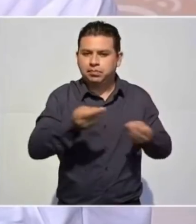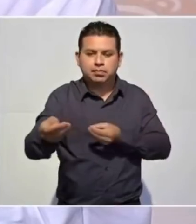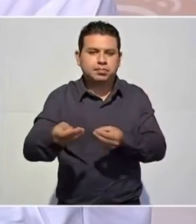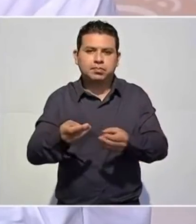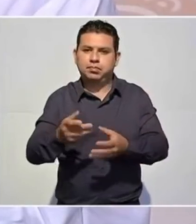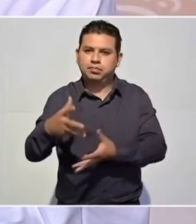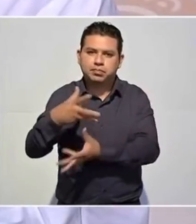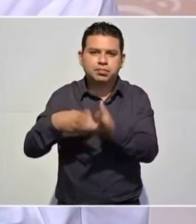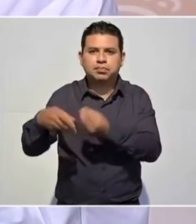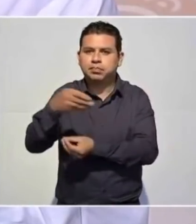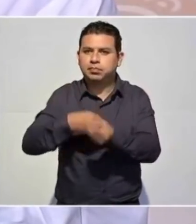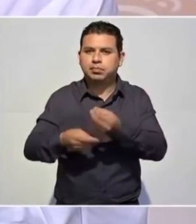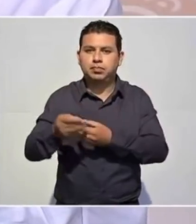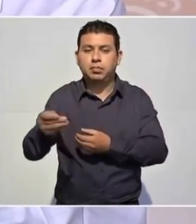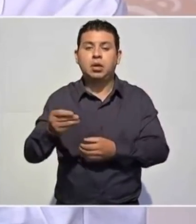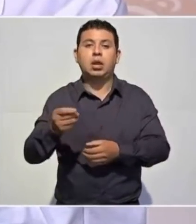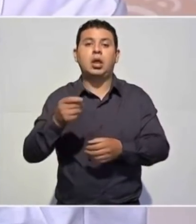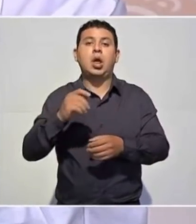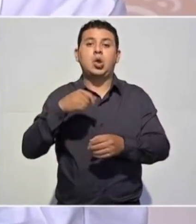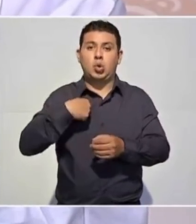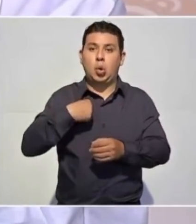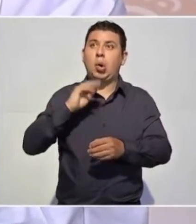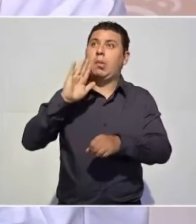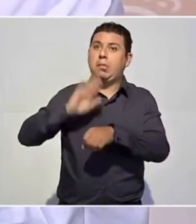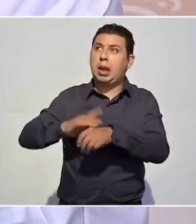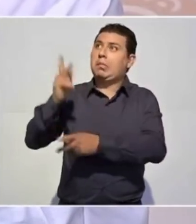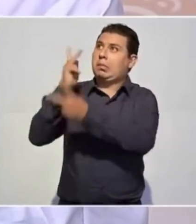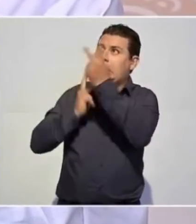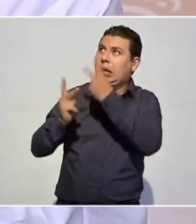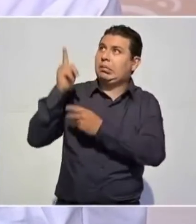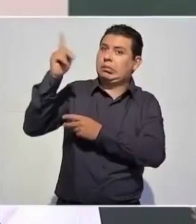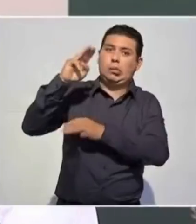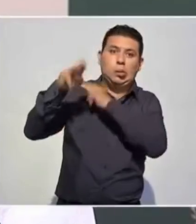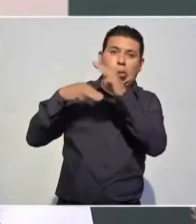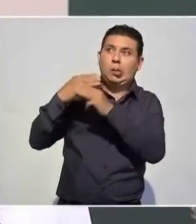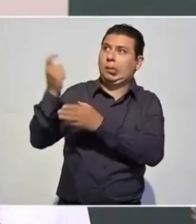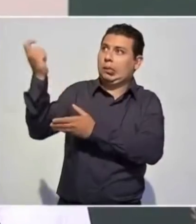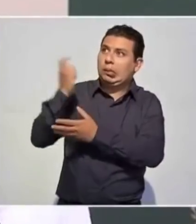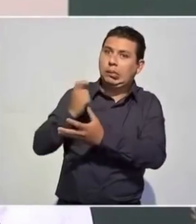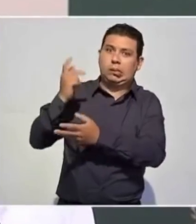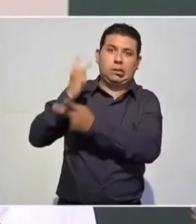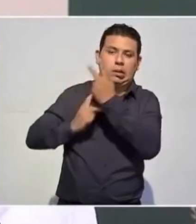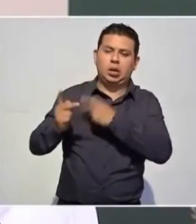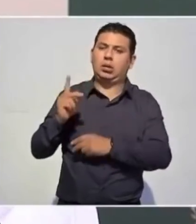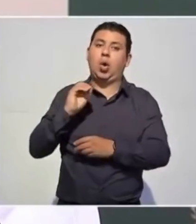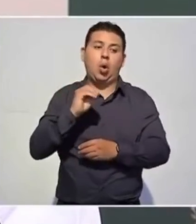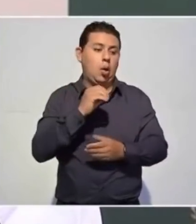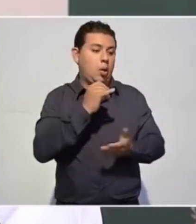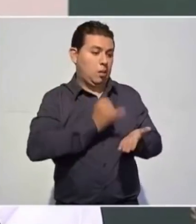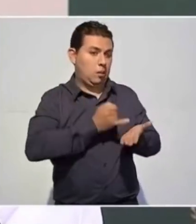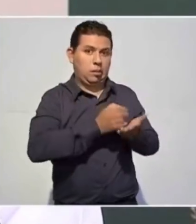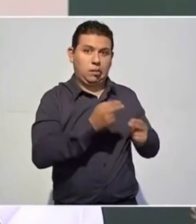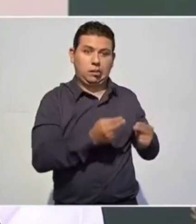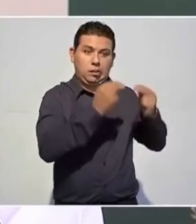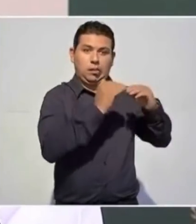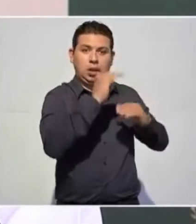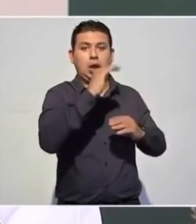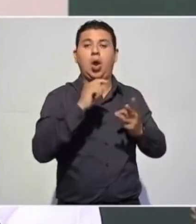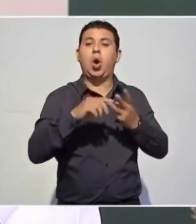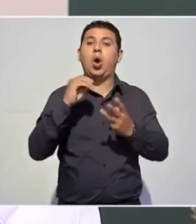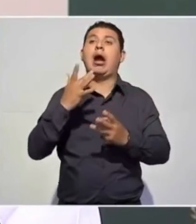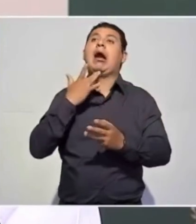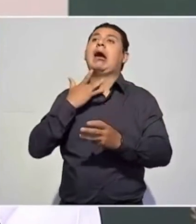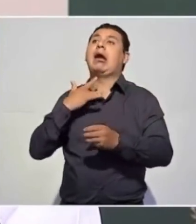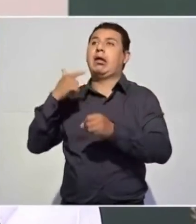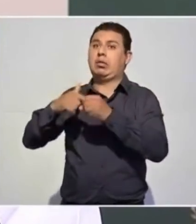la deuda ni los impuestos y sin gasolinazos.